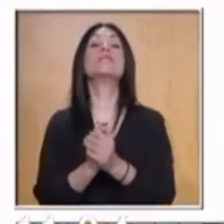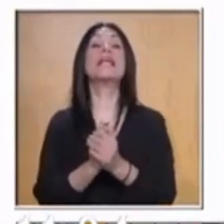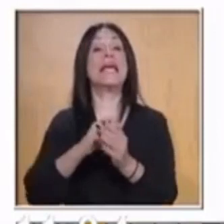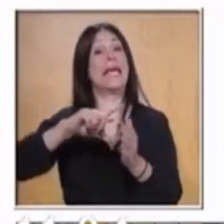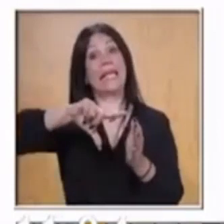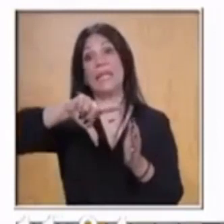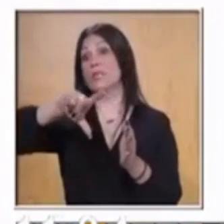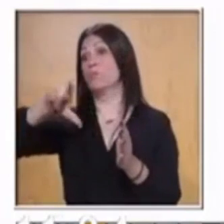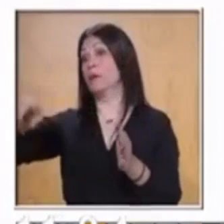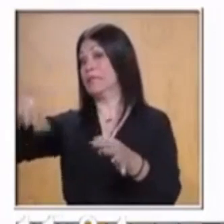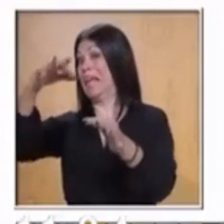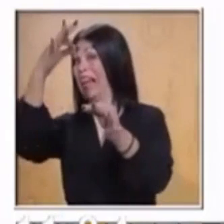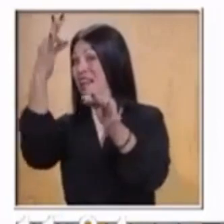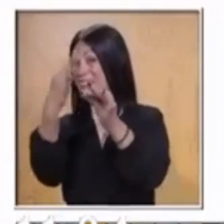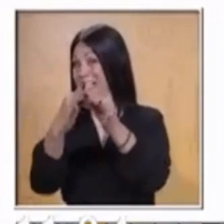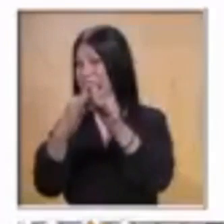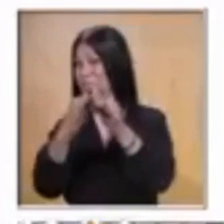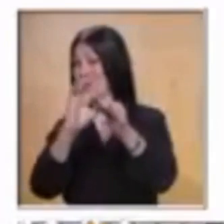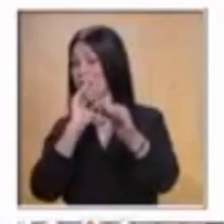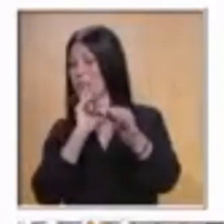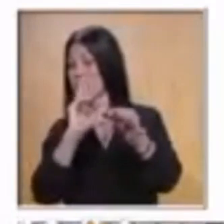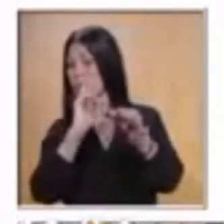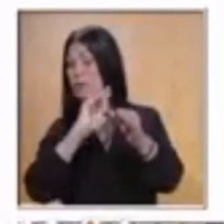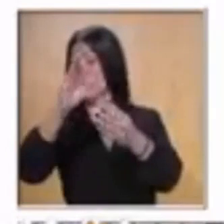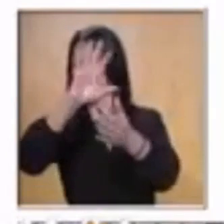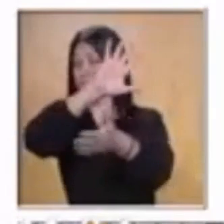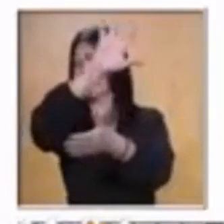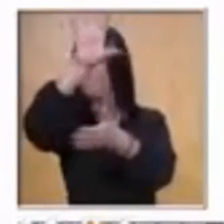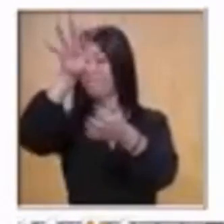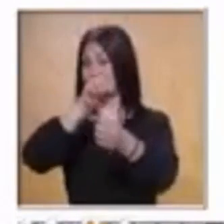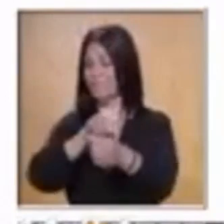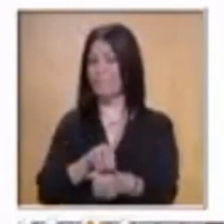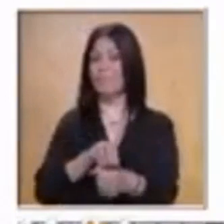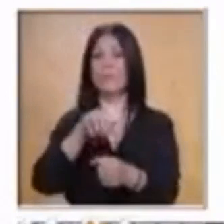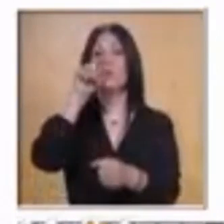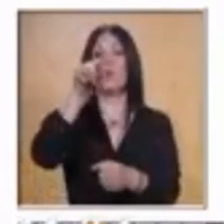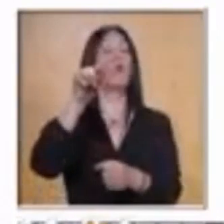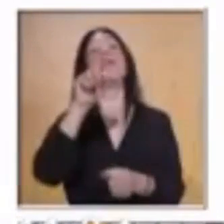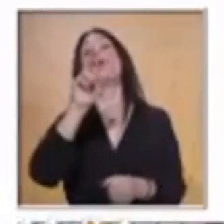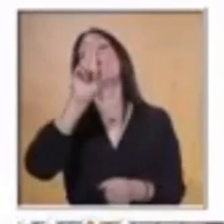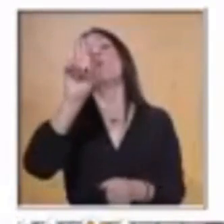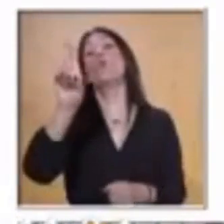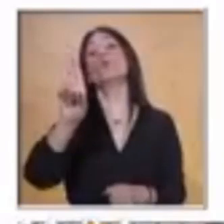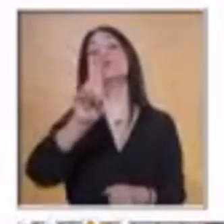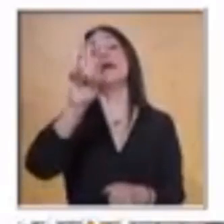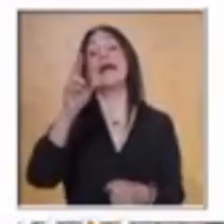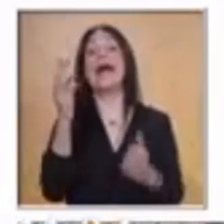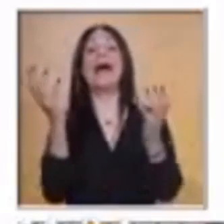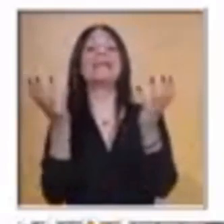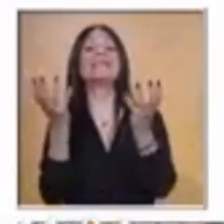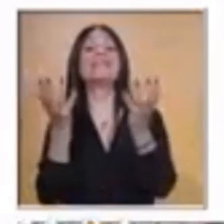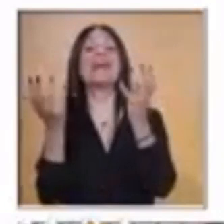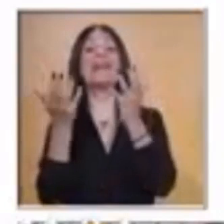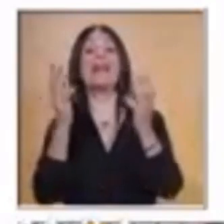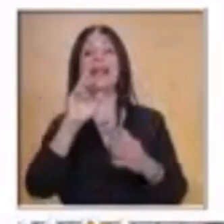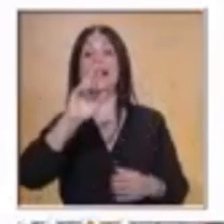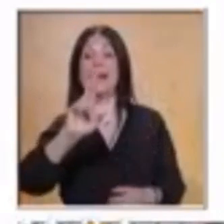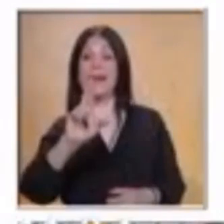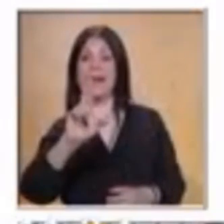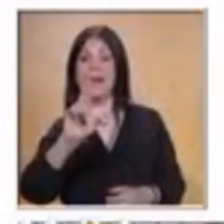encuesta usando los nexos que tú has aprendido en tu escuela. Cómo usarlos, ¿verdad? Para unir frases.